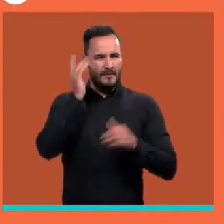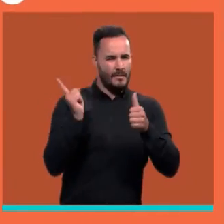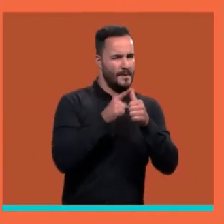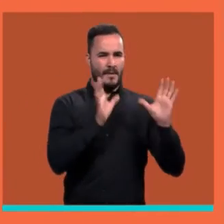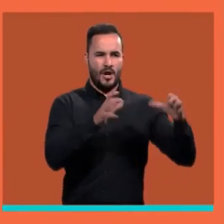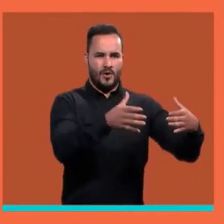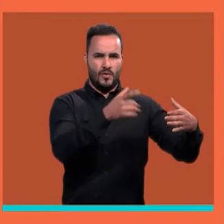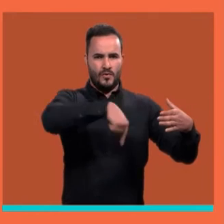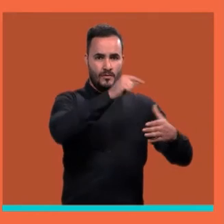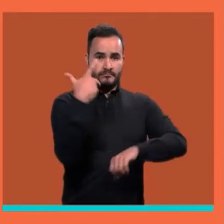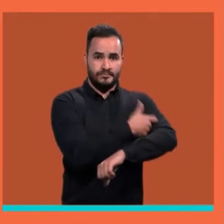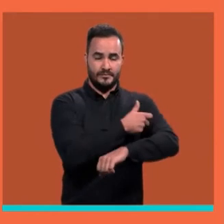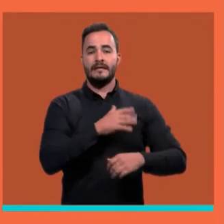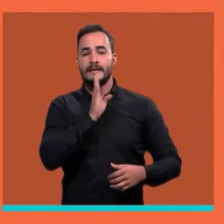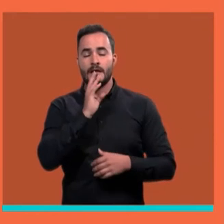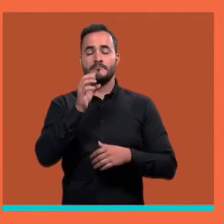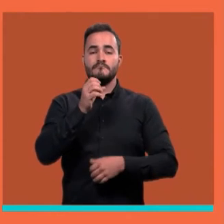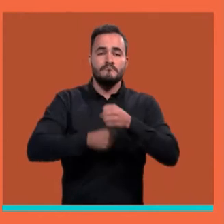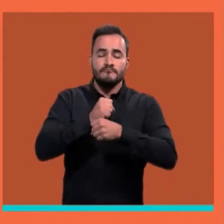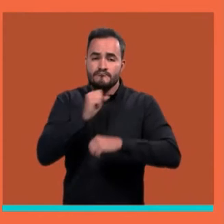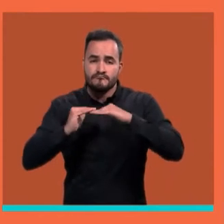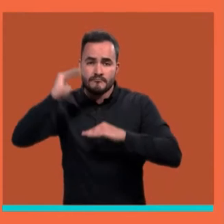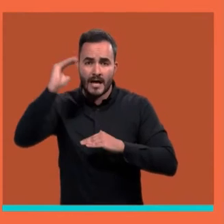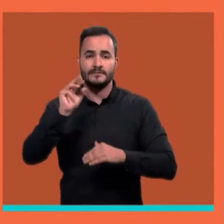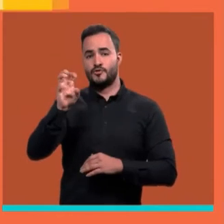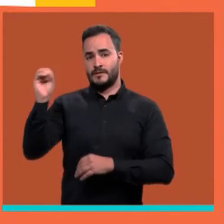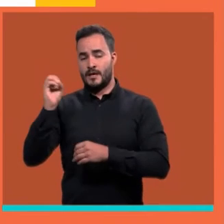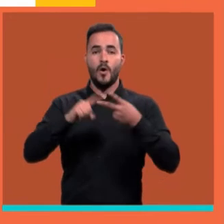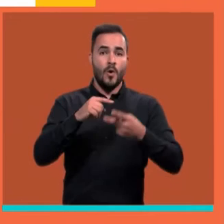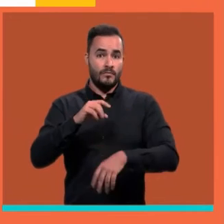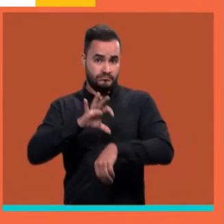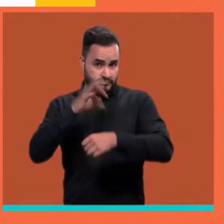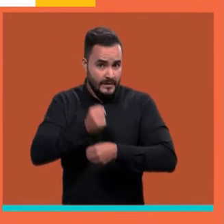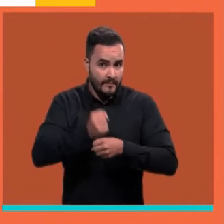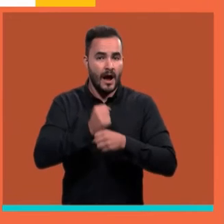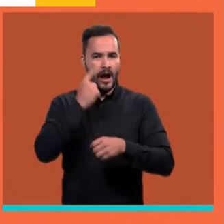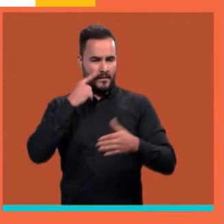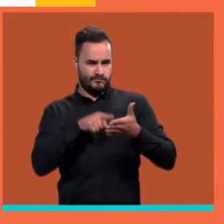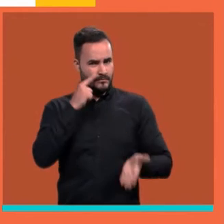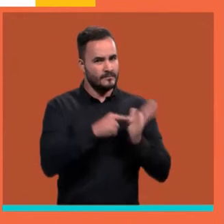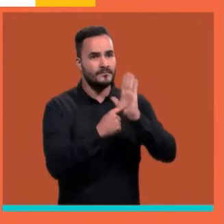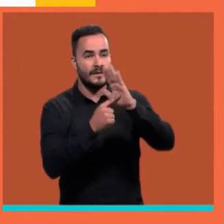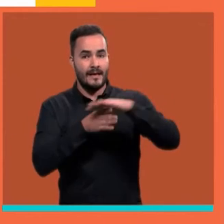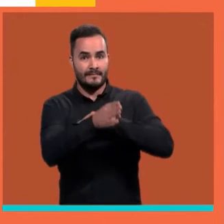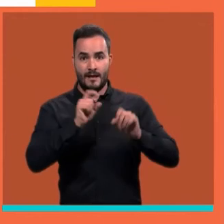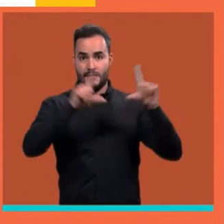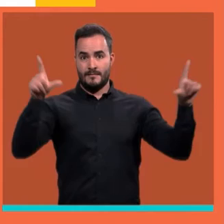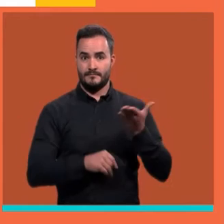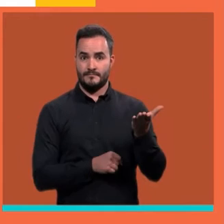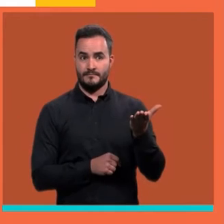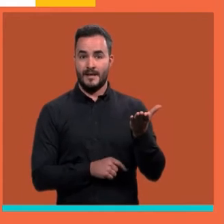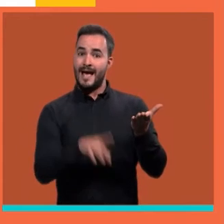poblaciones priorizadas de la primera etapa, personal médico y adultos mayores deben ingresar a mivacuna.cispro